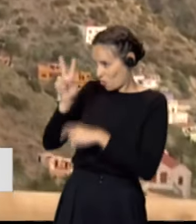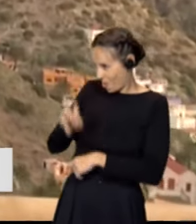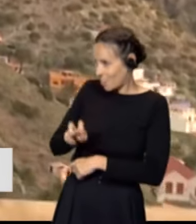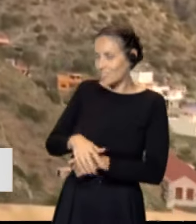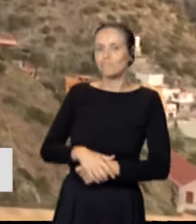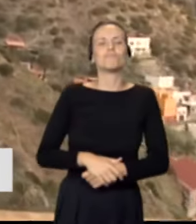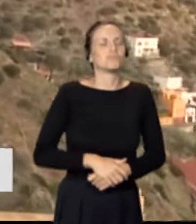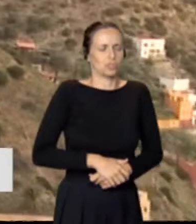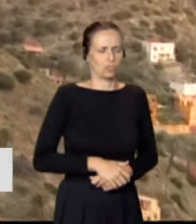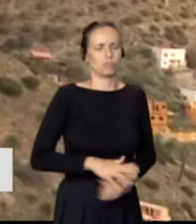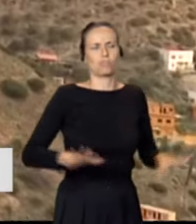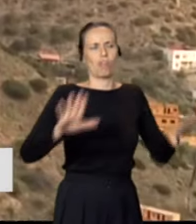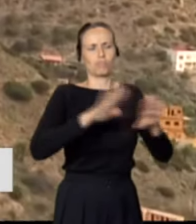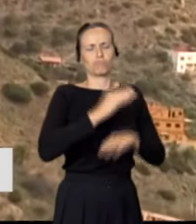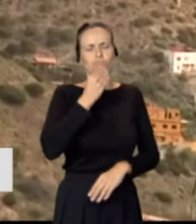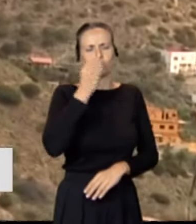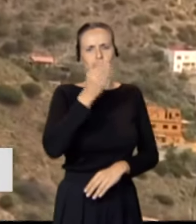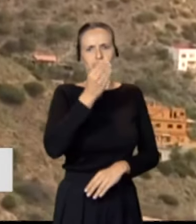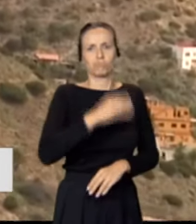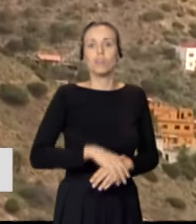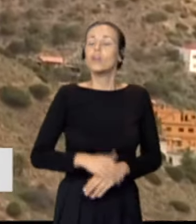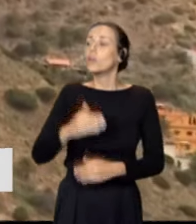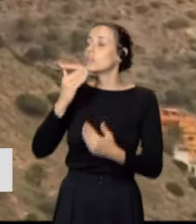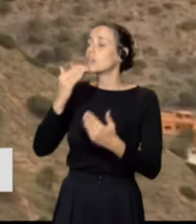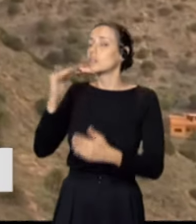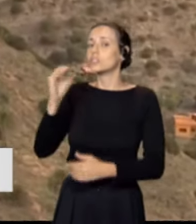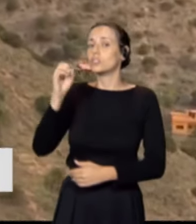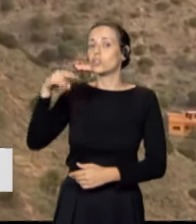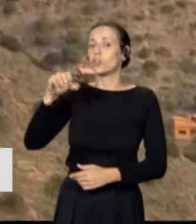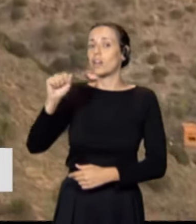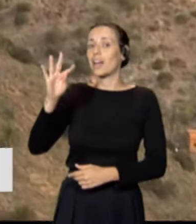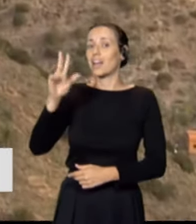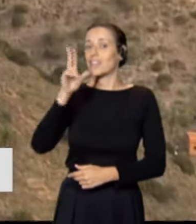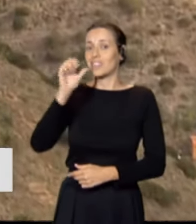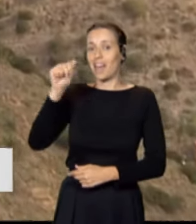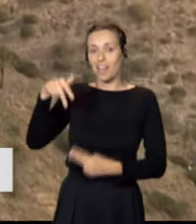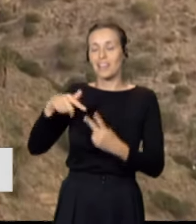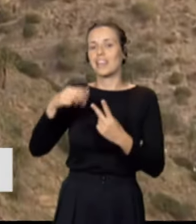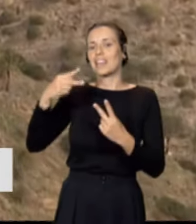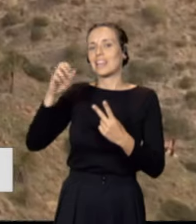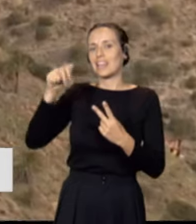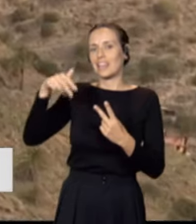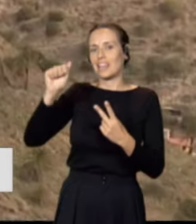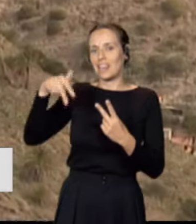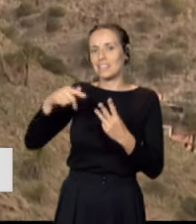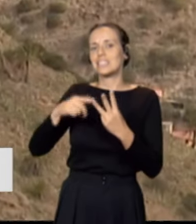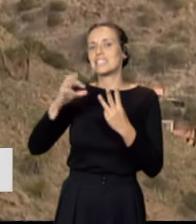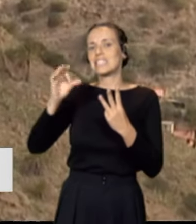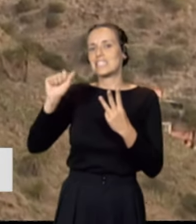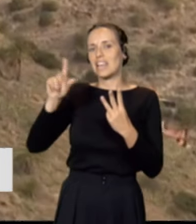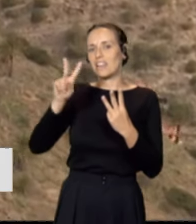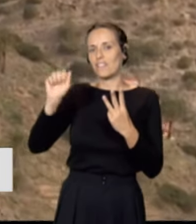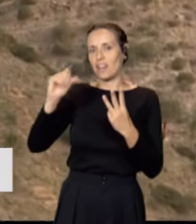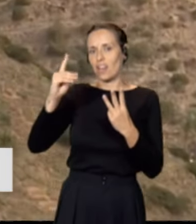la noche esa vale la pena. Pues muchísimas gracias Jonathan, Kenan, Salvador y también a la concejala de Cultura del